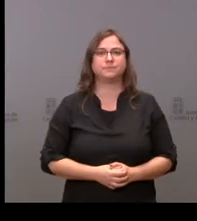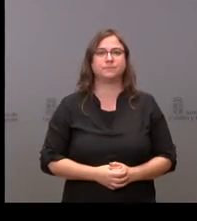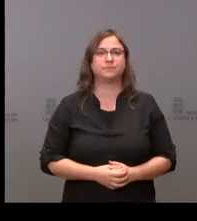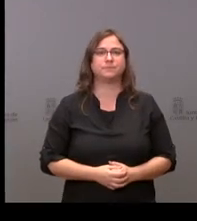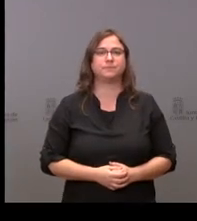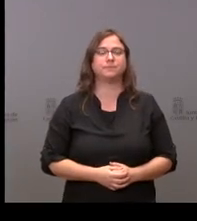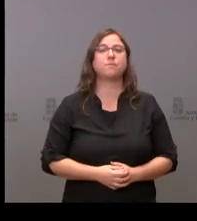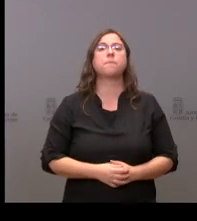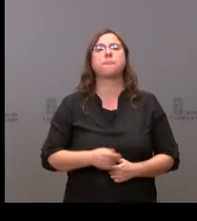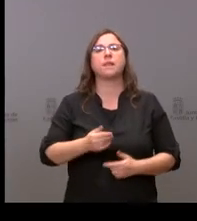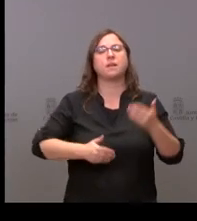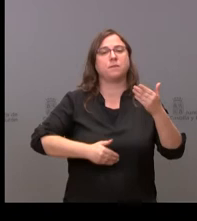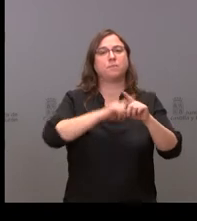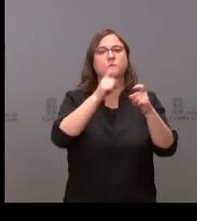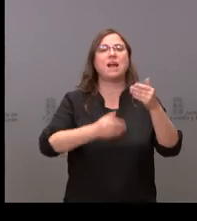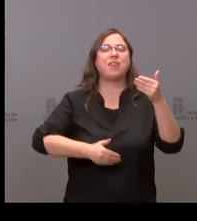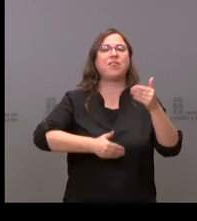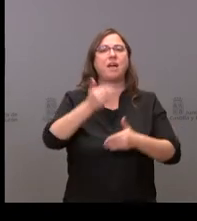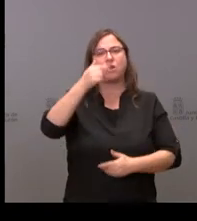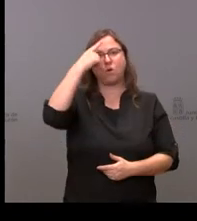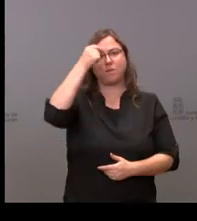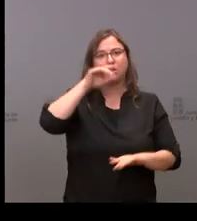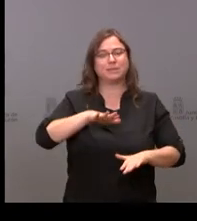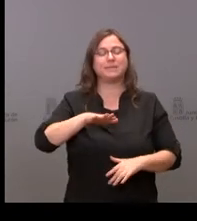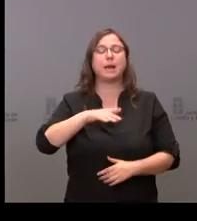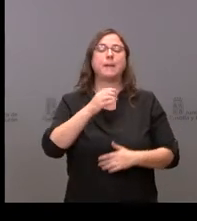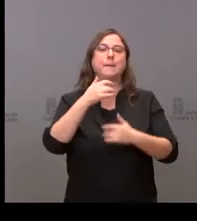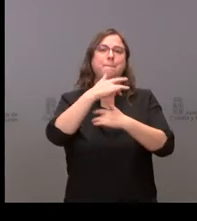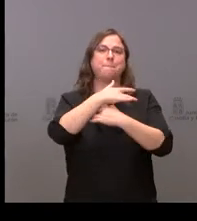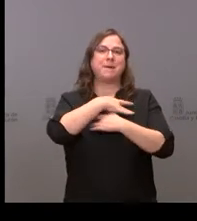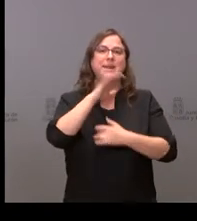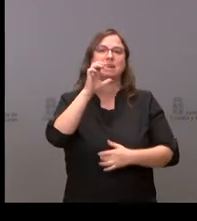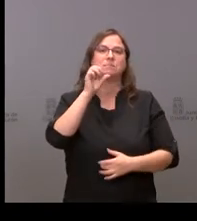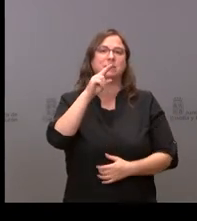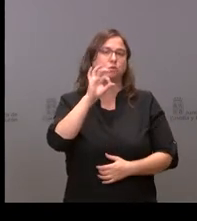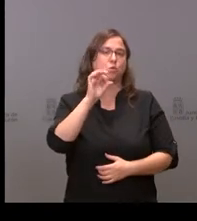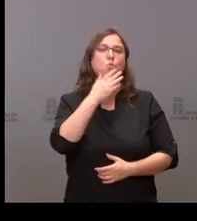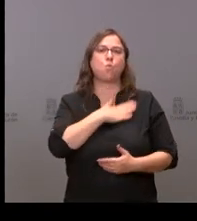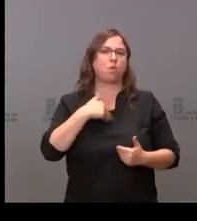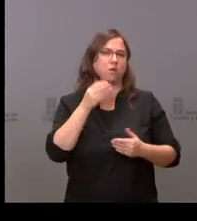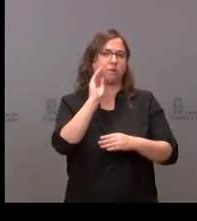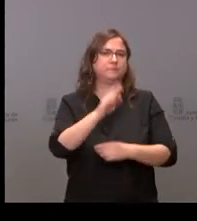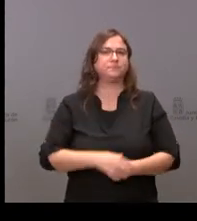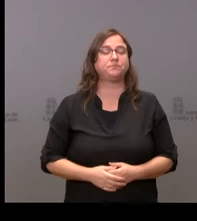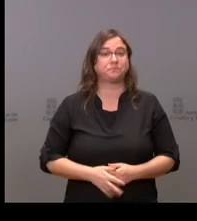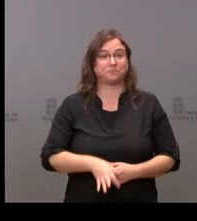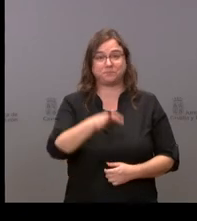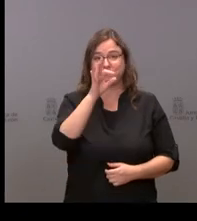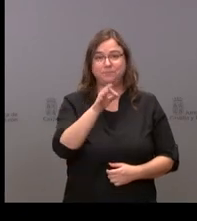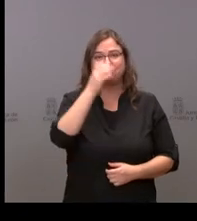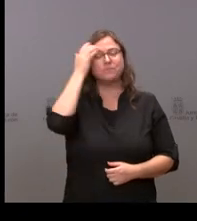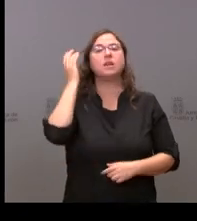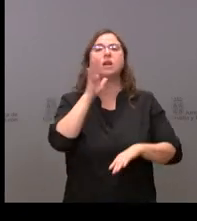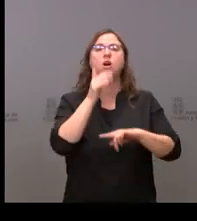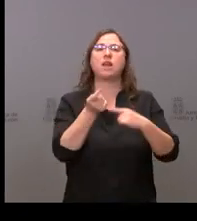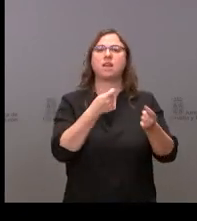en el diario de Ávila tenemos esta mañana a María Espeso cuando quieras adelante sí andando en las